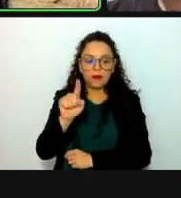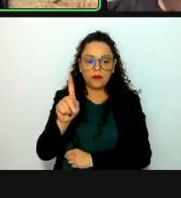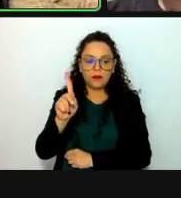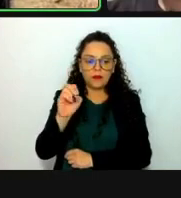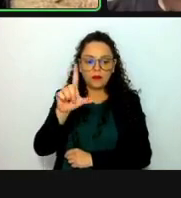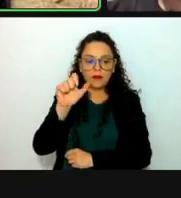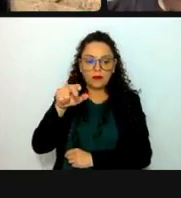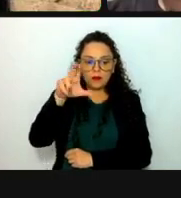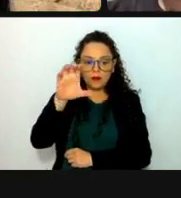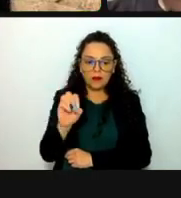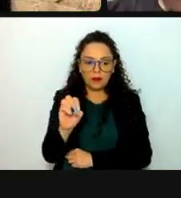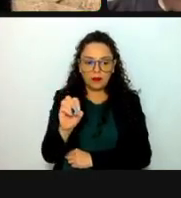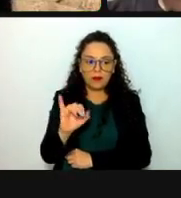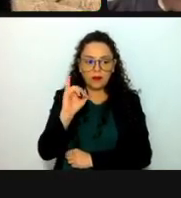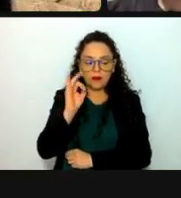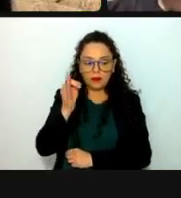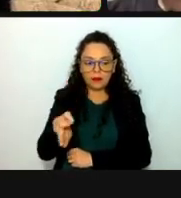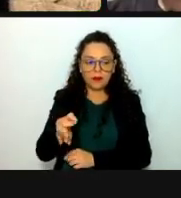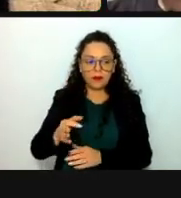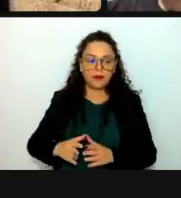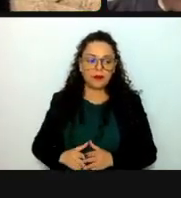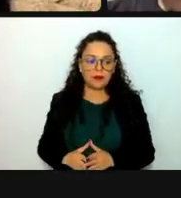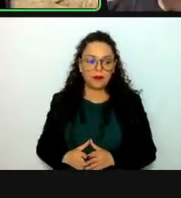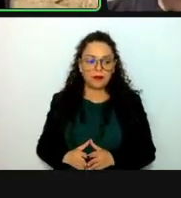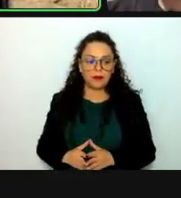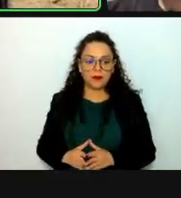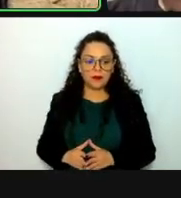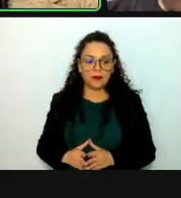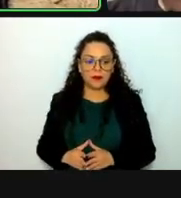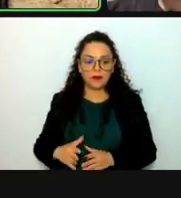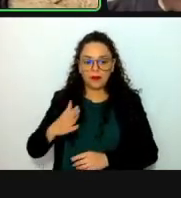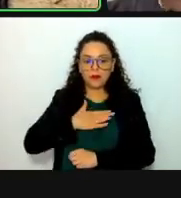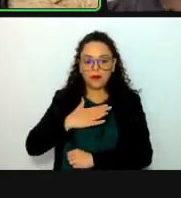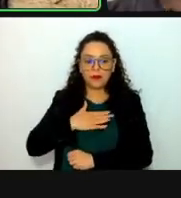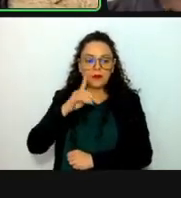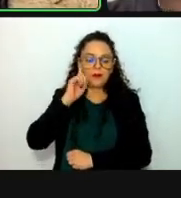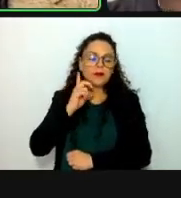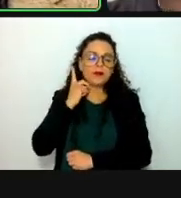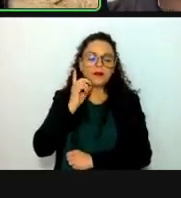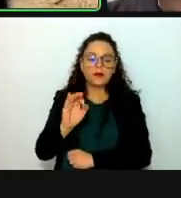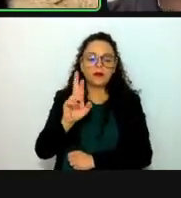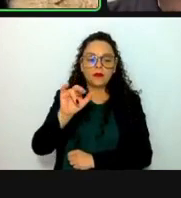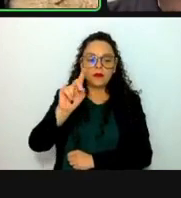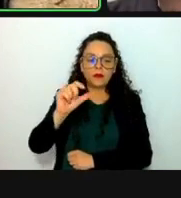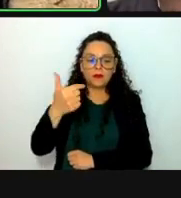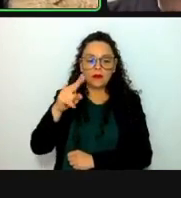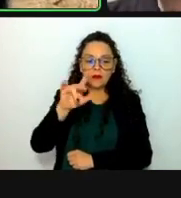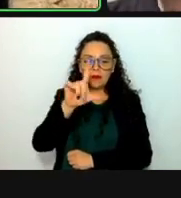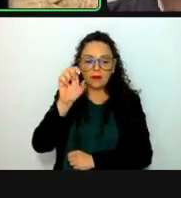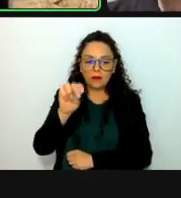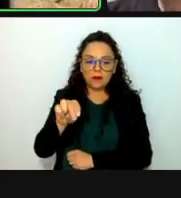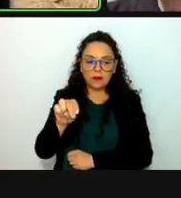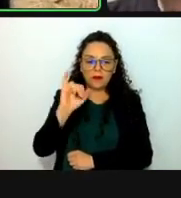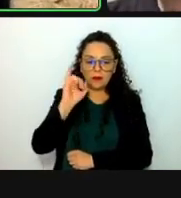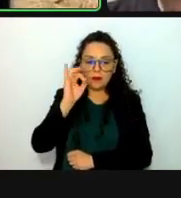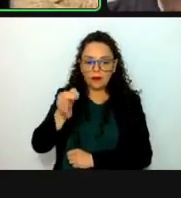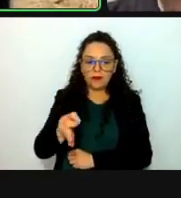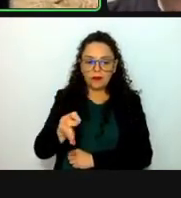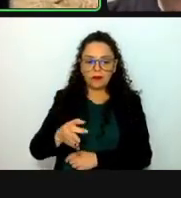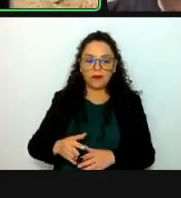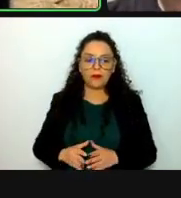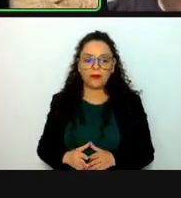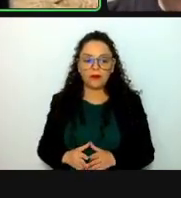Díaz Polanco, a favor. Y la de la voz, diputada Frida Guillén Ortiz, a favor. Diputado